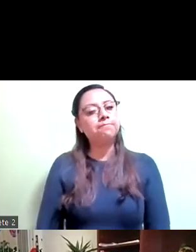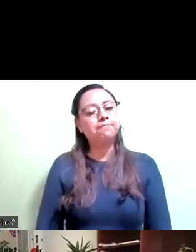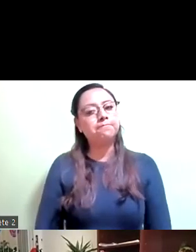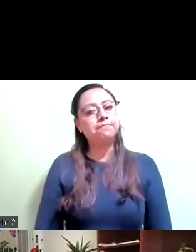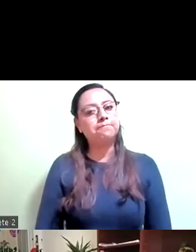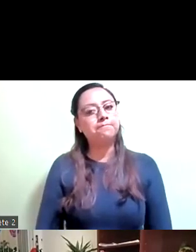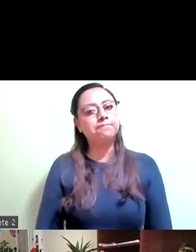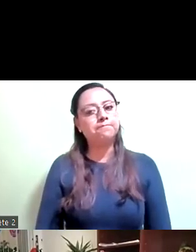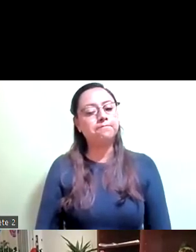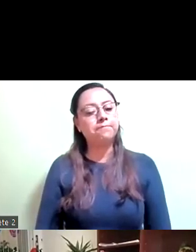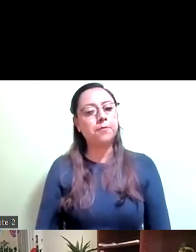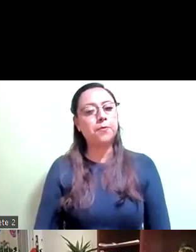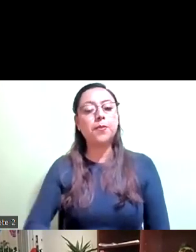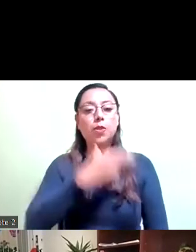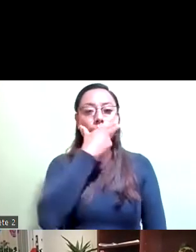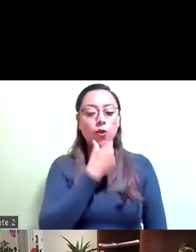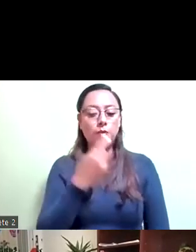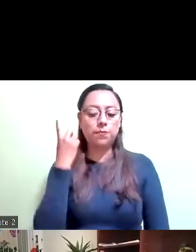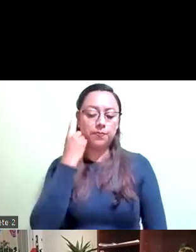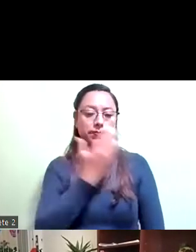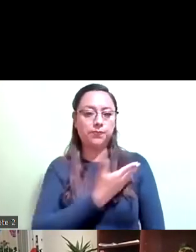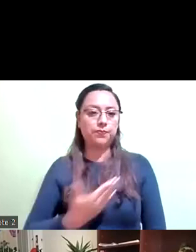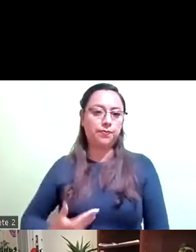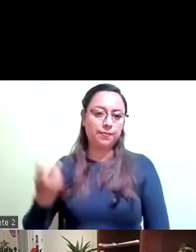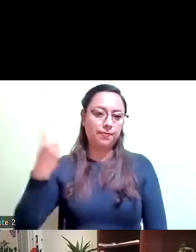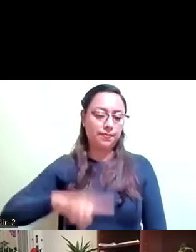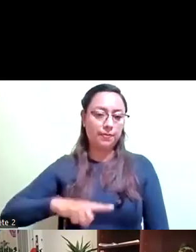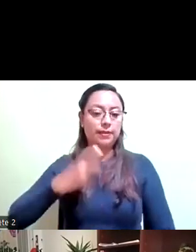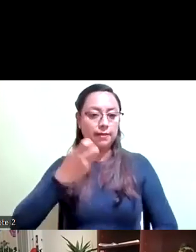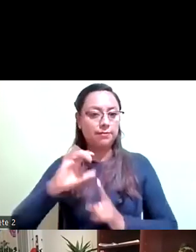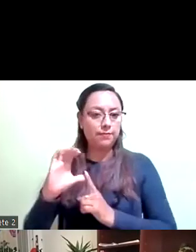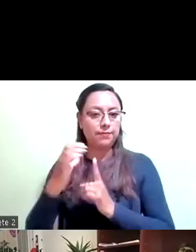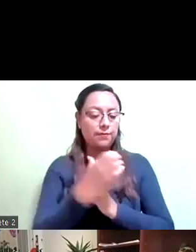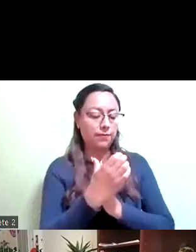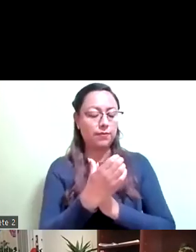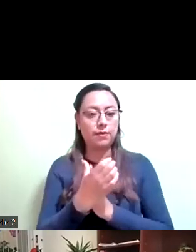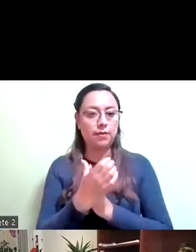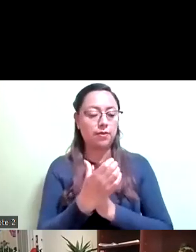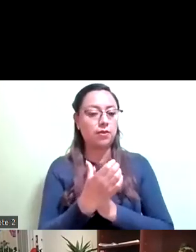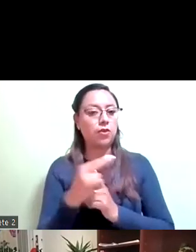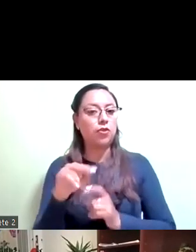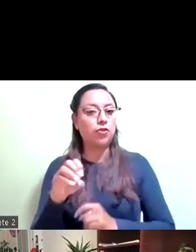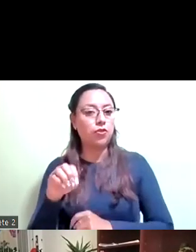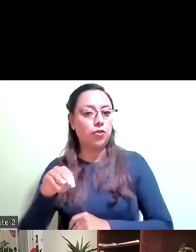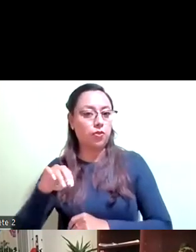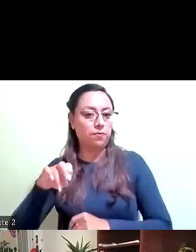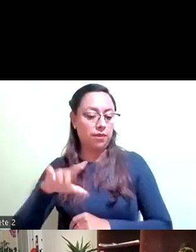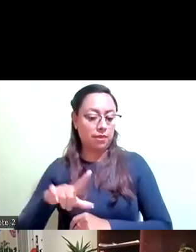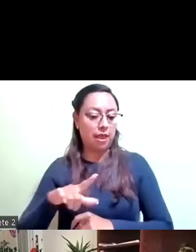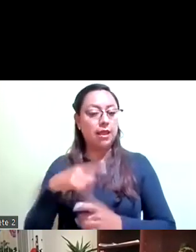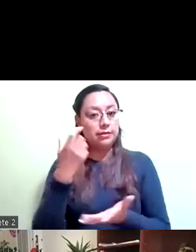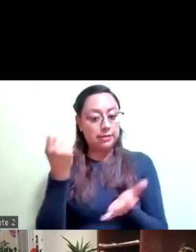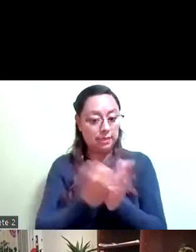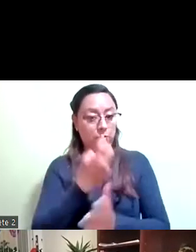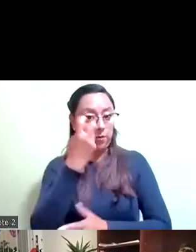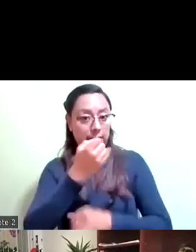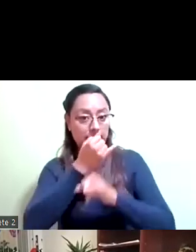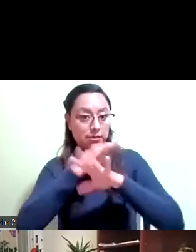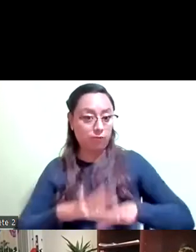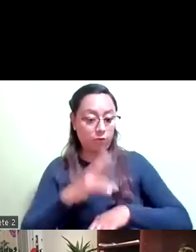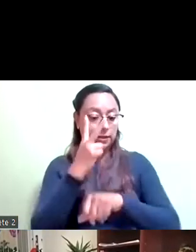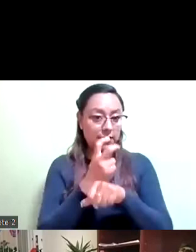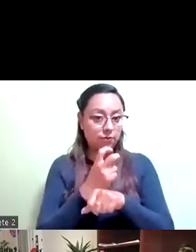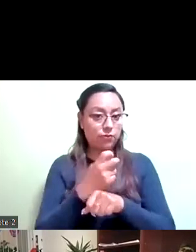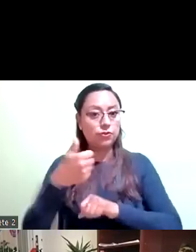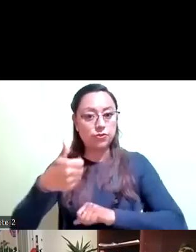Por instrucciones de la presidencia, consulto a la comisión de forma nominal si es de aprobarse el informe del segundo semestre de la comisión de